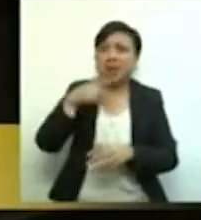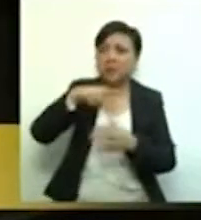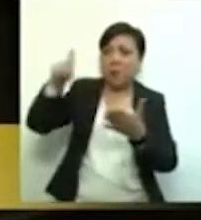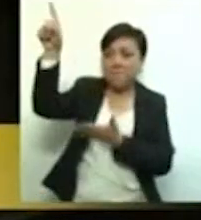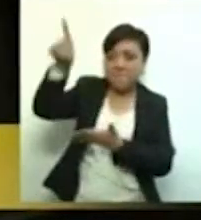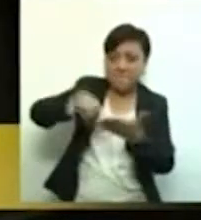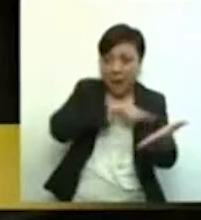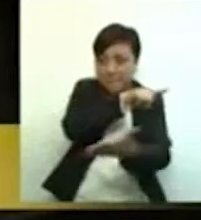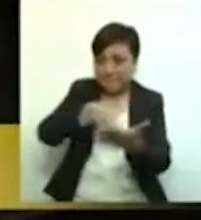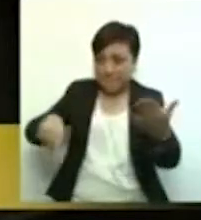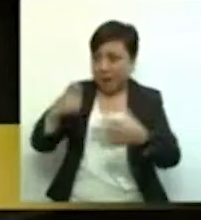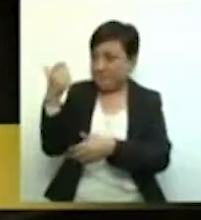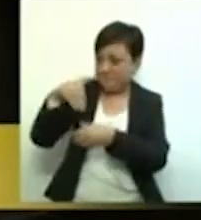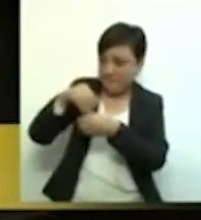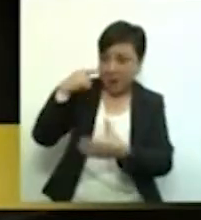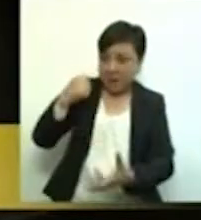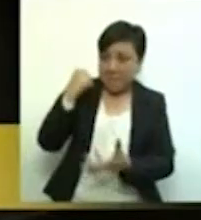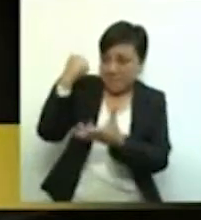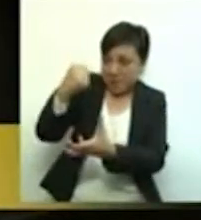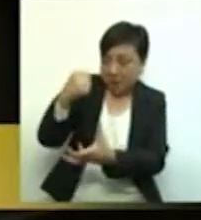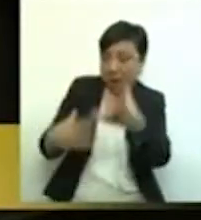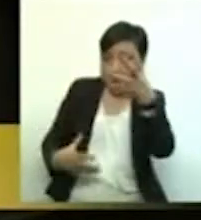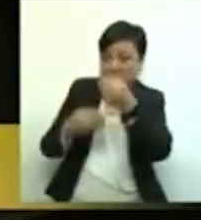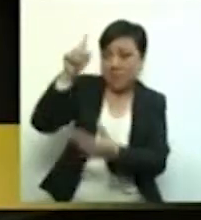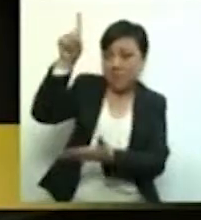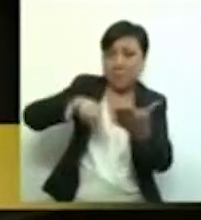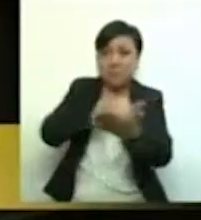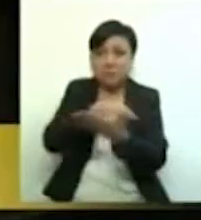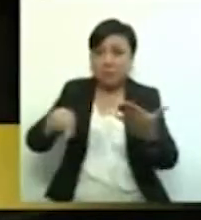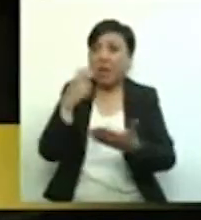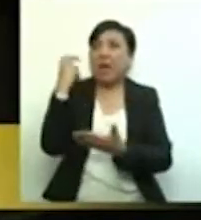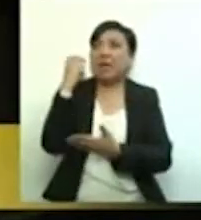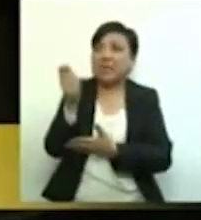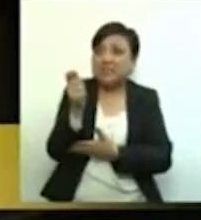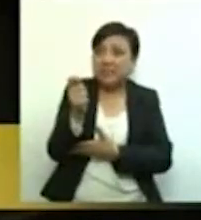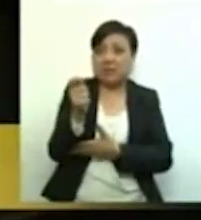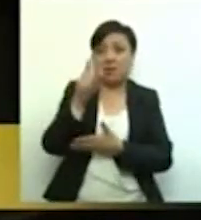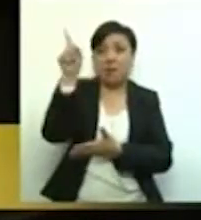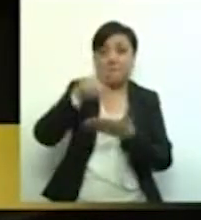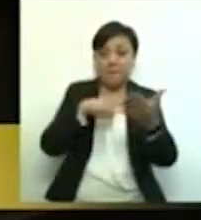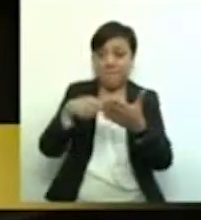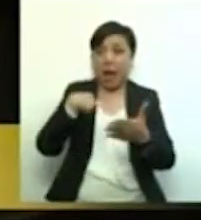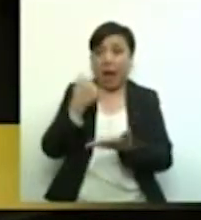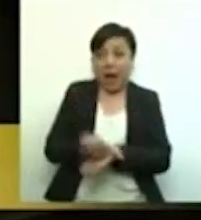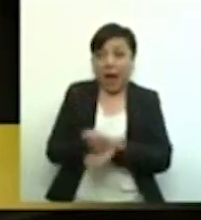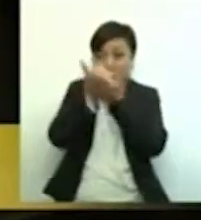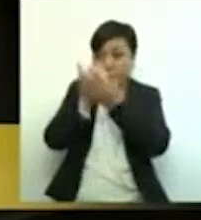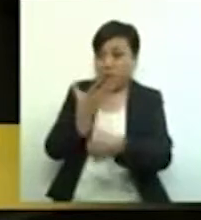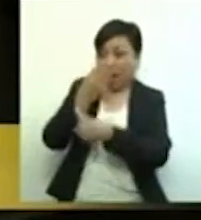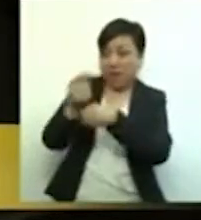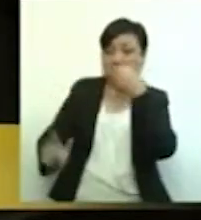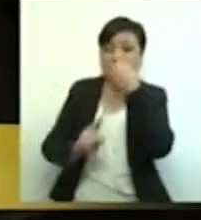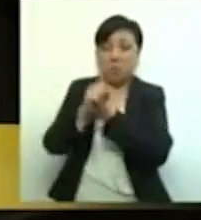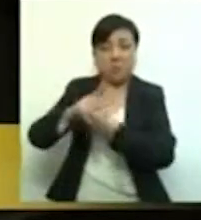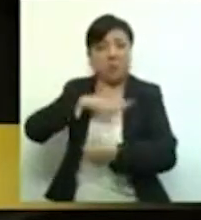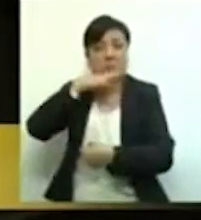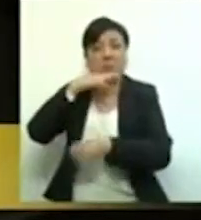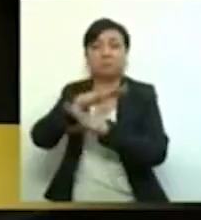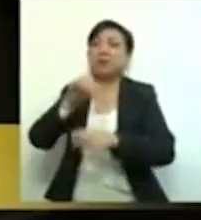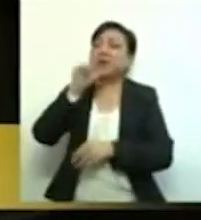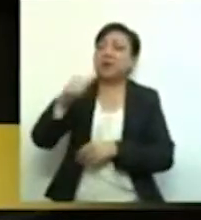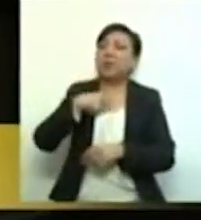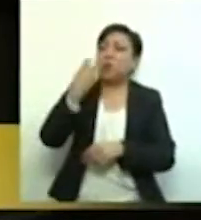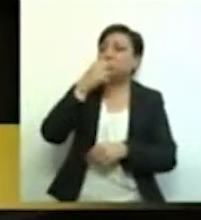no resolverá los problemas que existen o existieron en la aplicación del gasto público. Por todo lo anterior, compañeras y